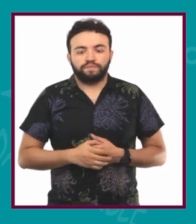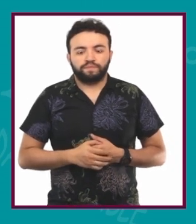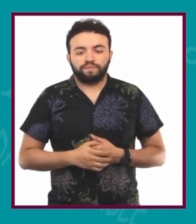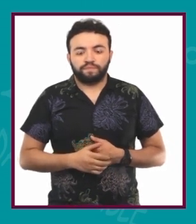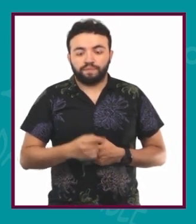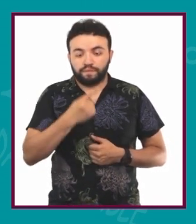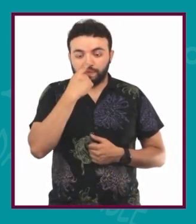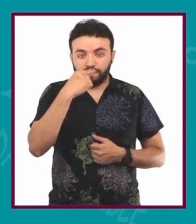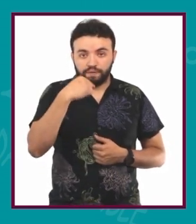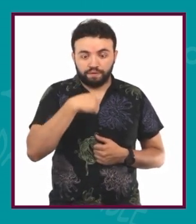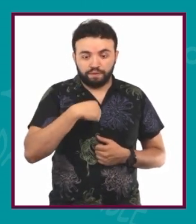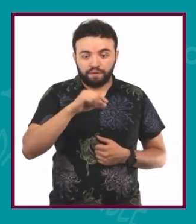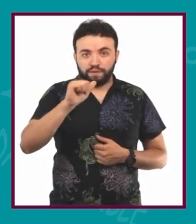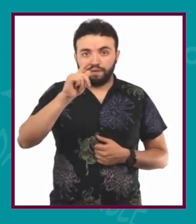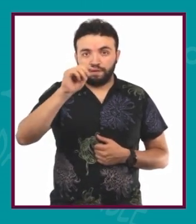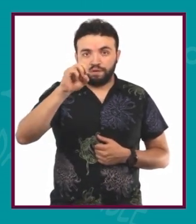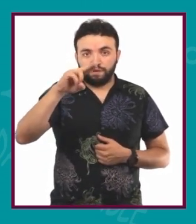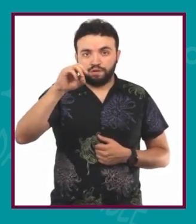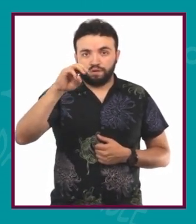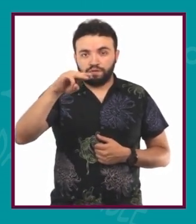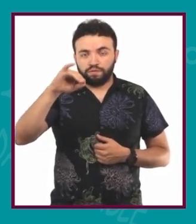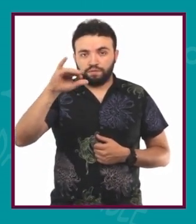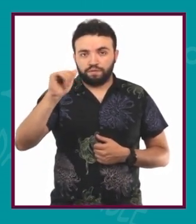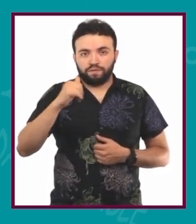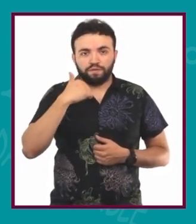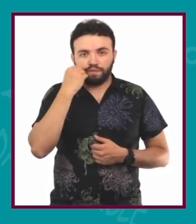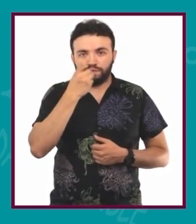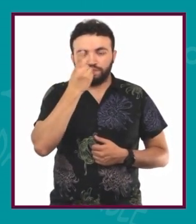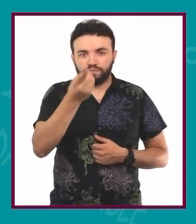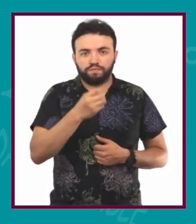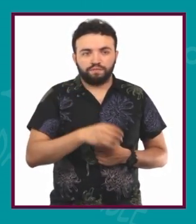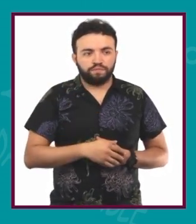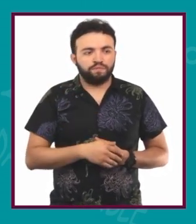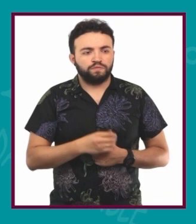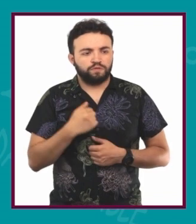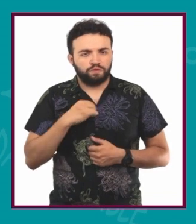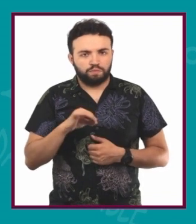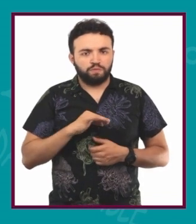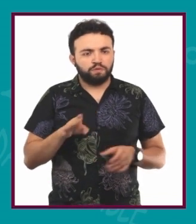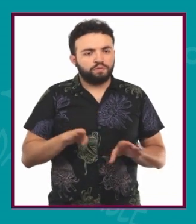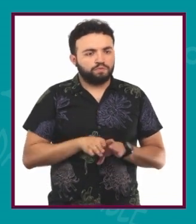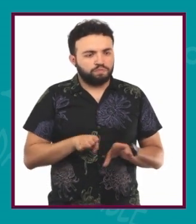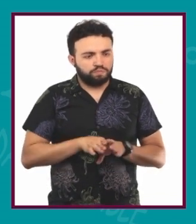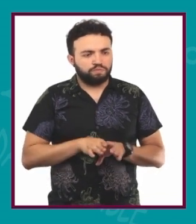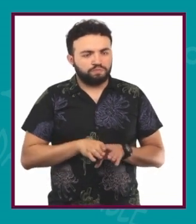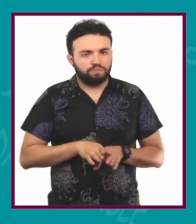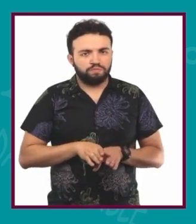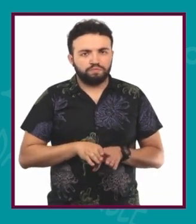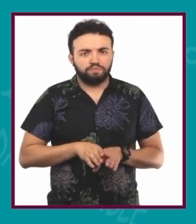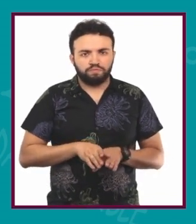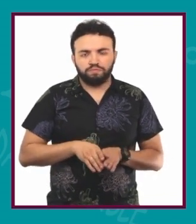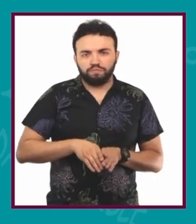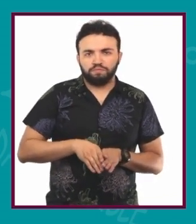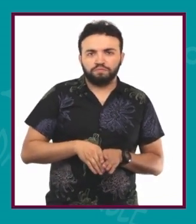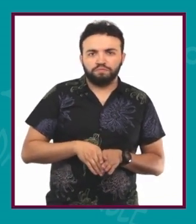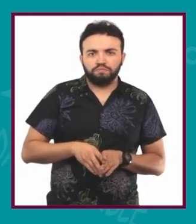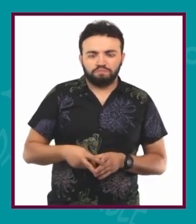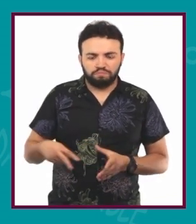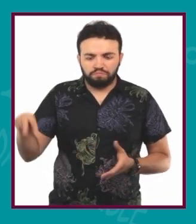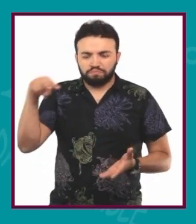Para mí la autonomía significa ser capaz de ejercer la libertad de pensar. Y